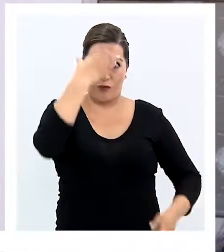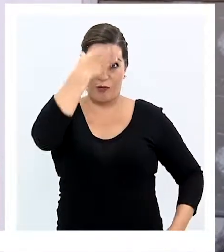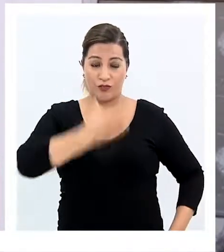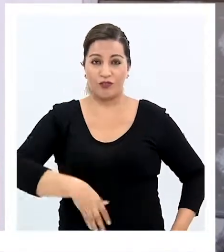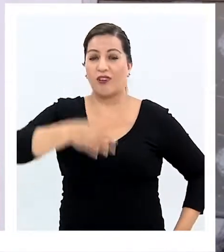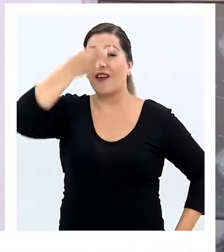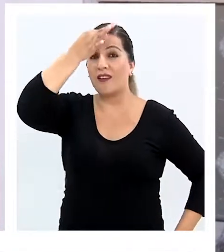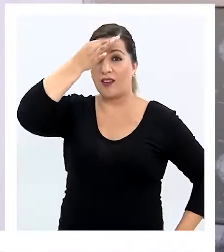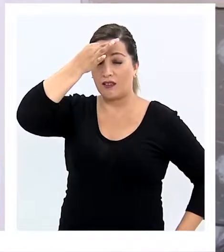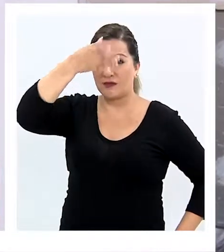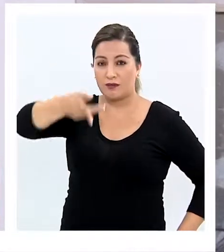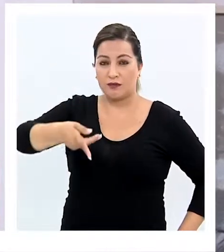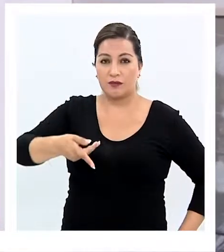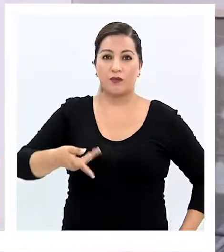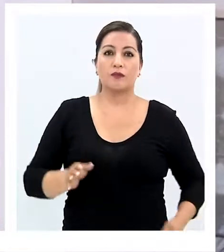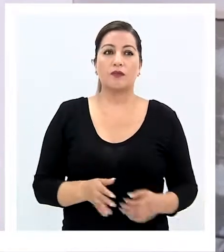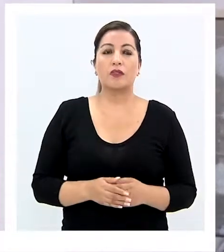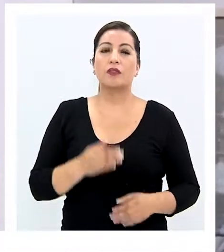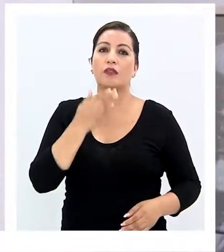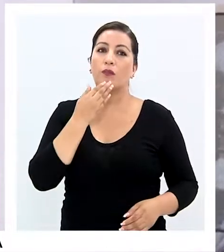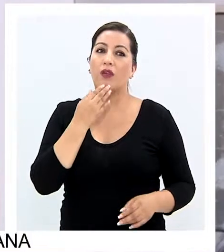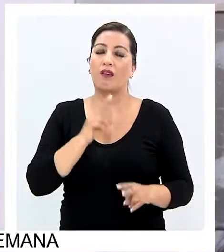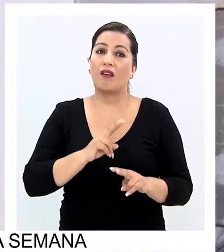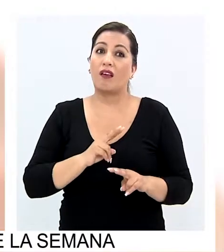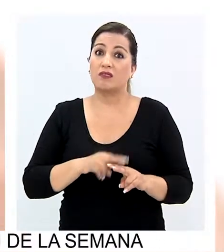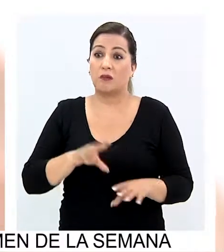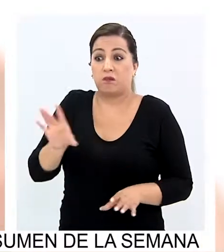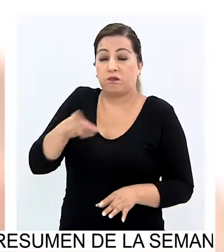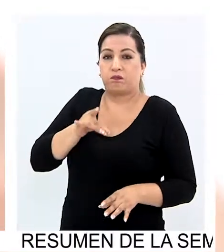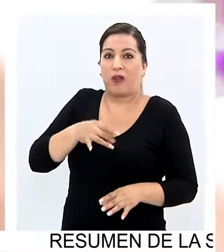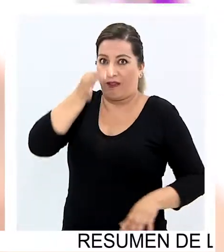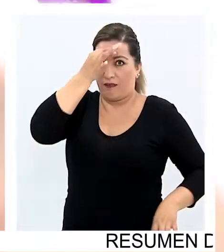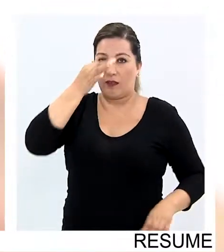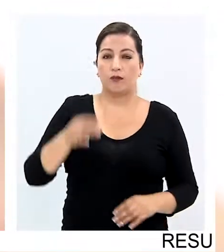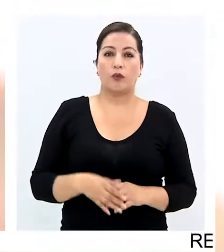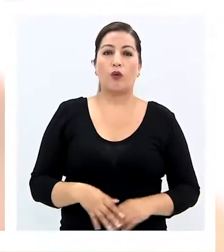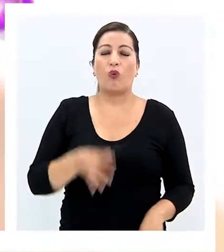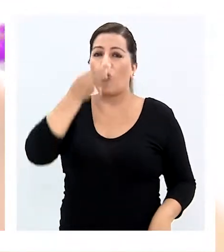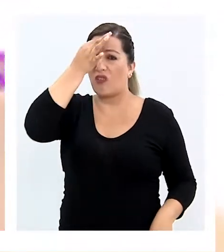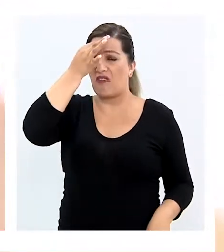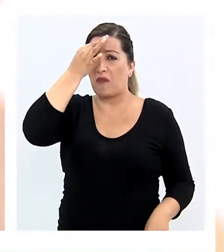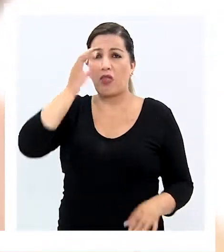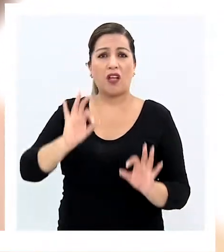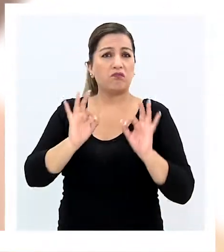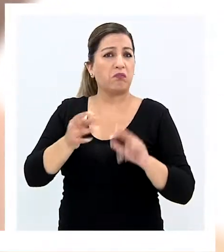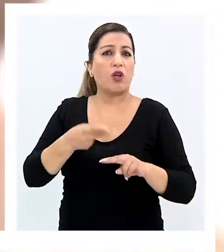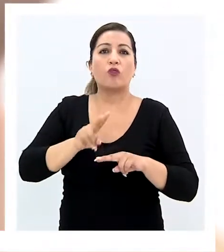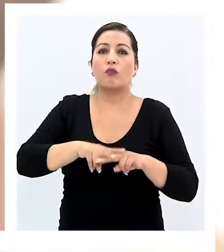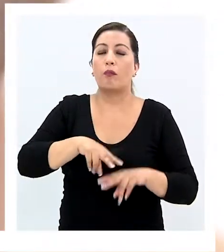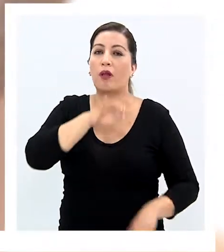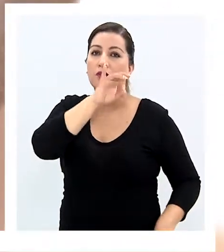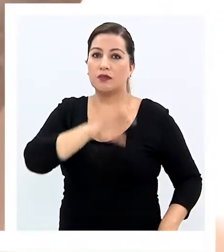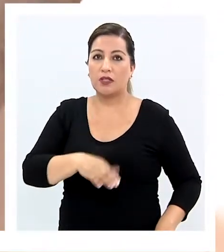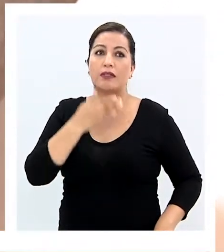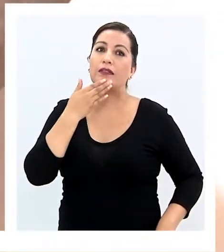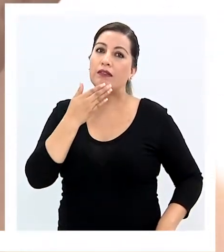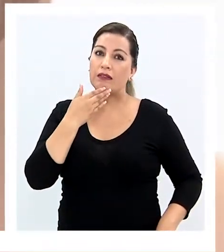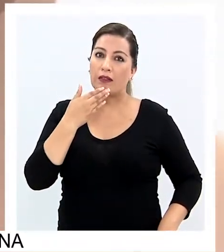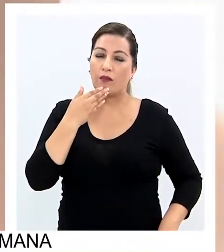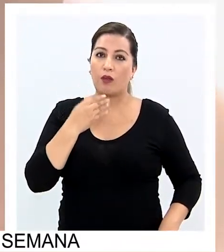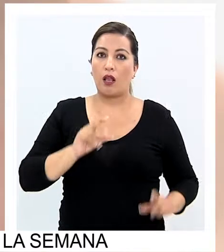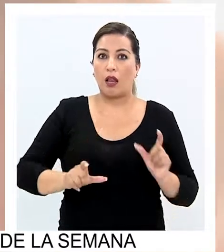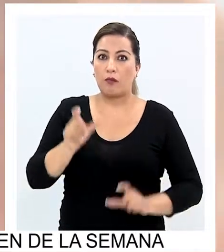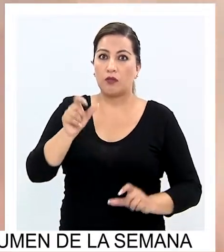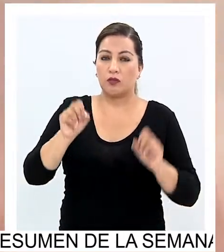caso, el paciente pudiera, digamos, también presentar la enfermedad. Una enfermedad que es bastante común en nuestro país, pero que de igual manera